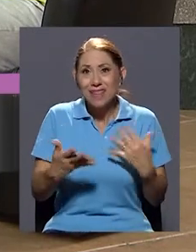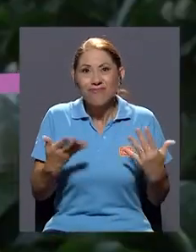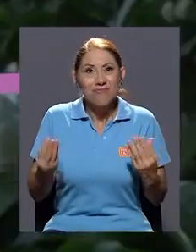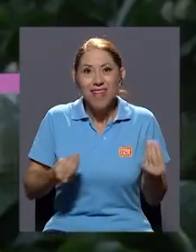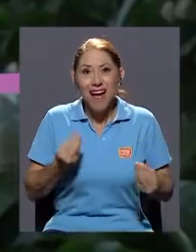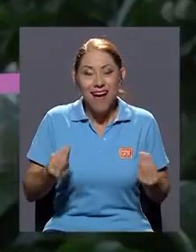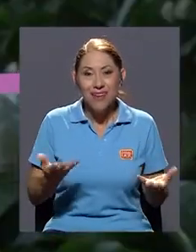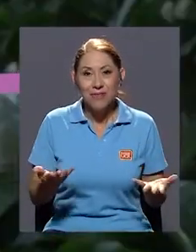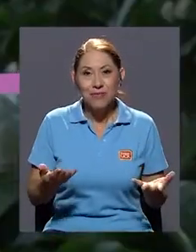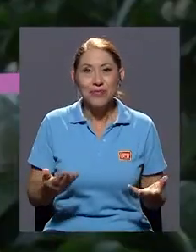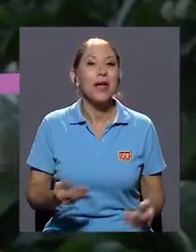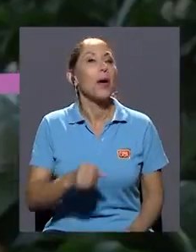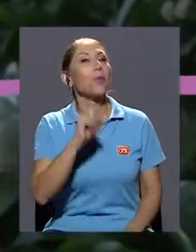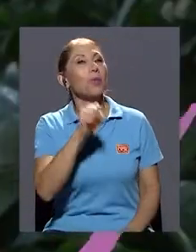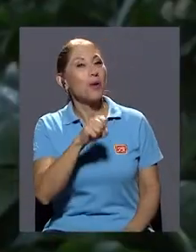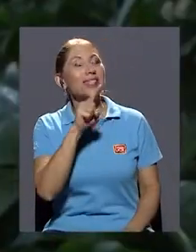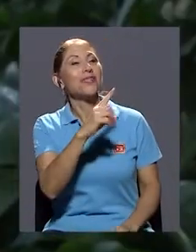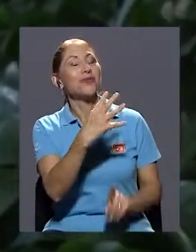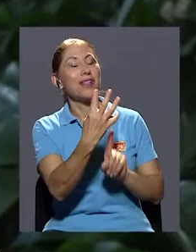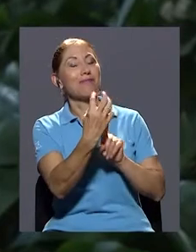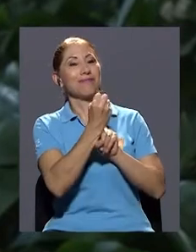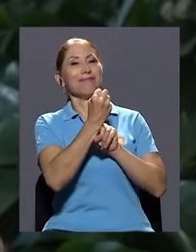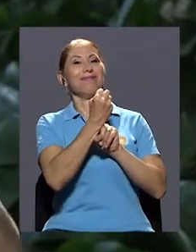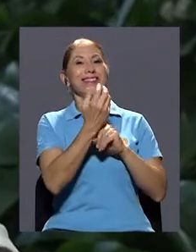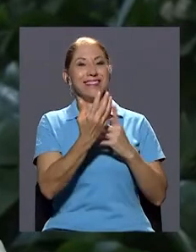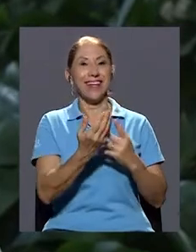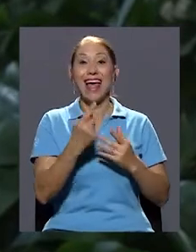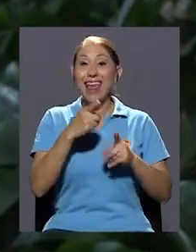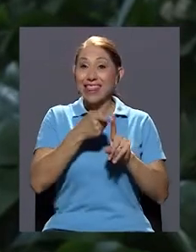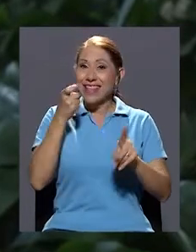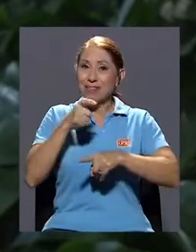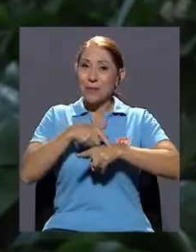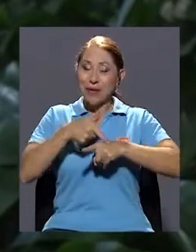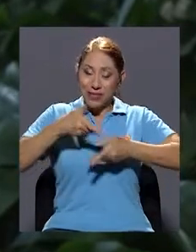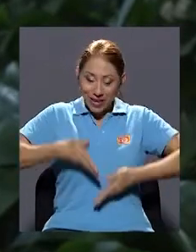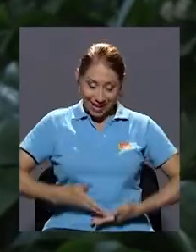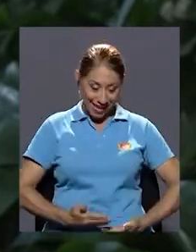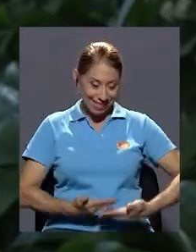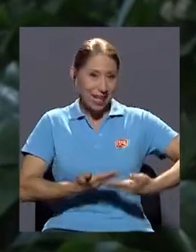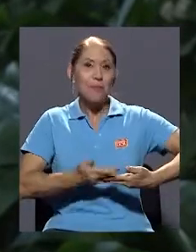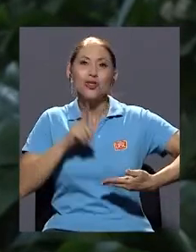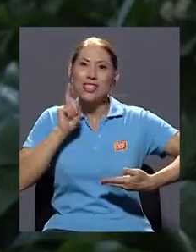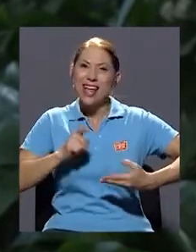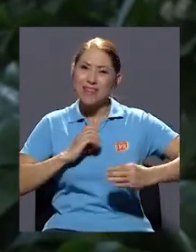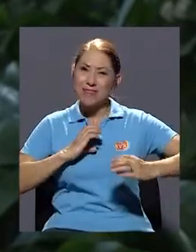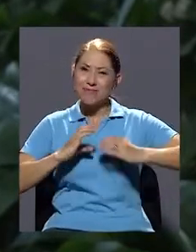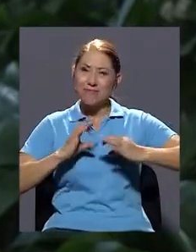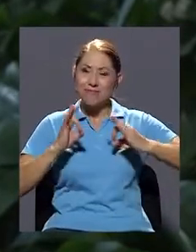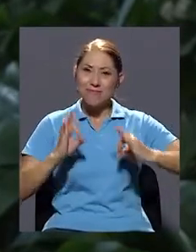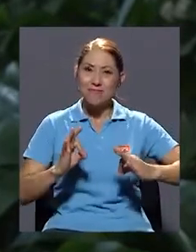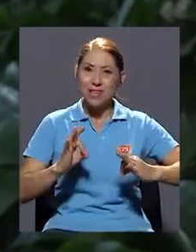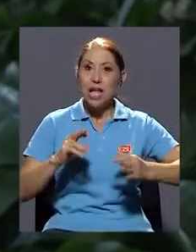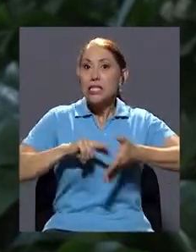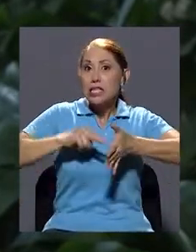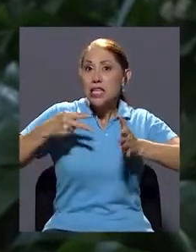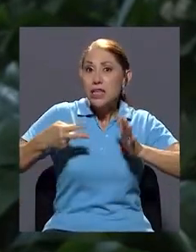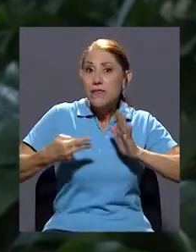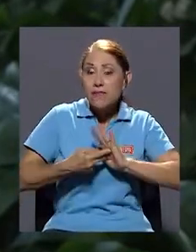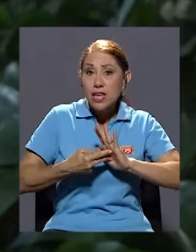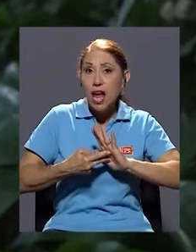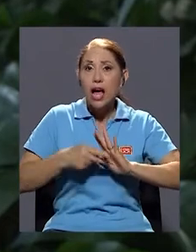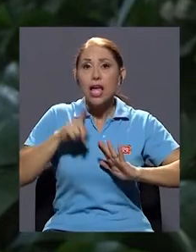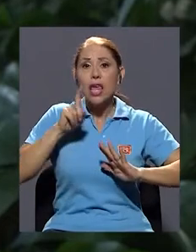adolescencia. Pues sí me leyó, ¿no? Desde que nacemos hay que implementarlo. Y no quiere decir racionalizar la